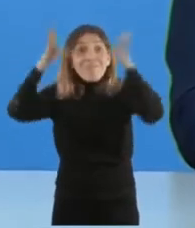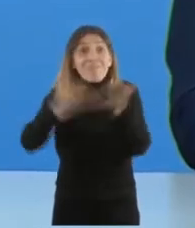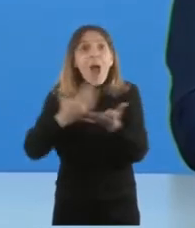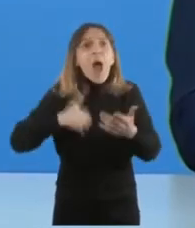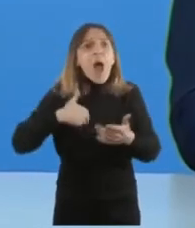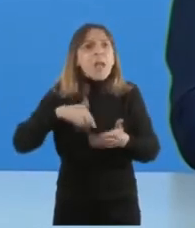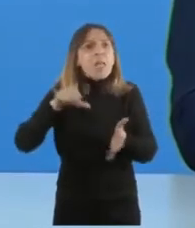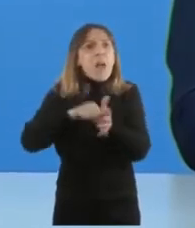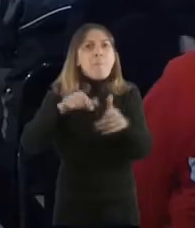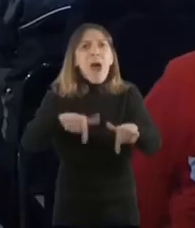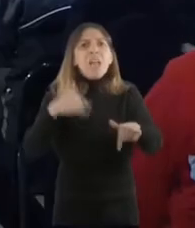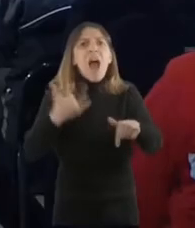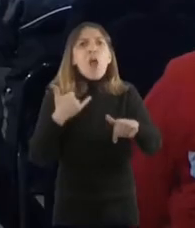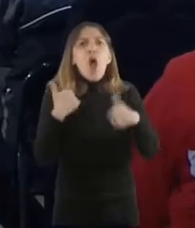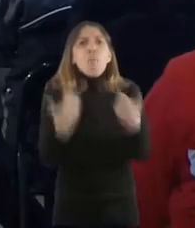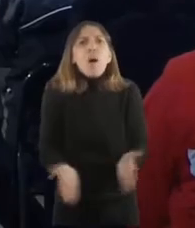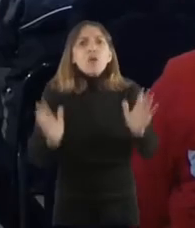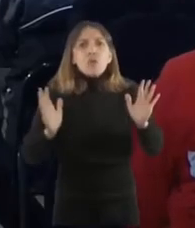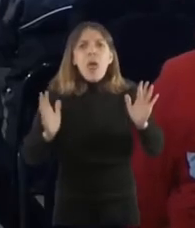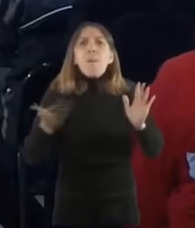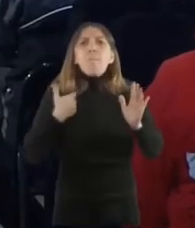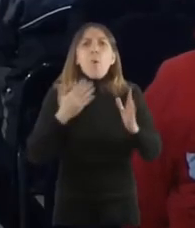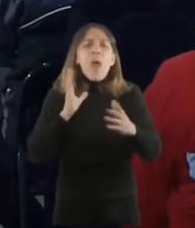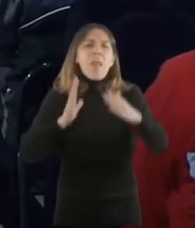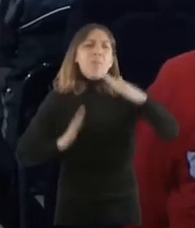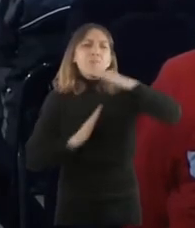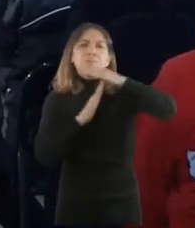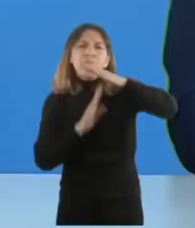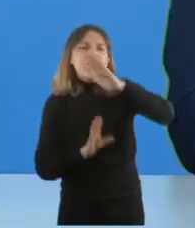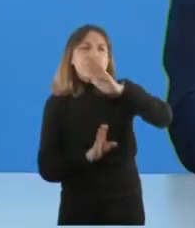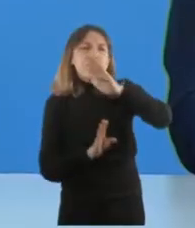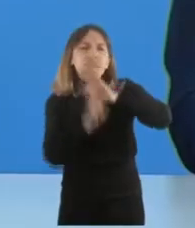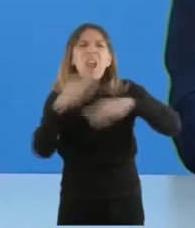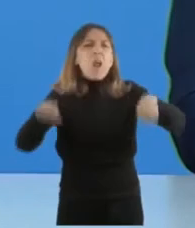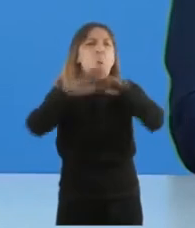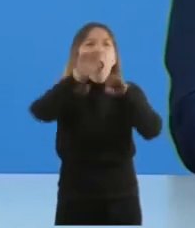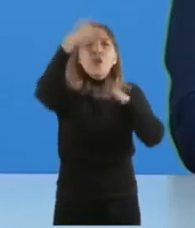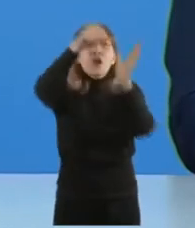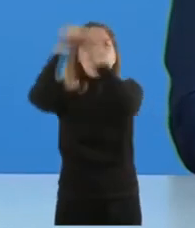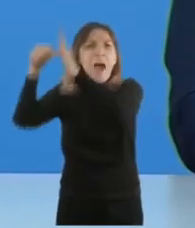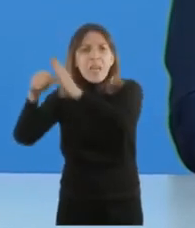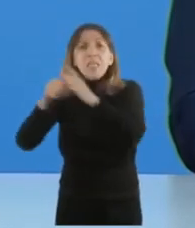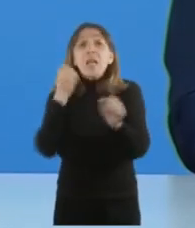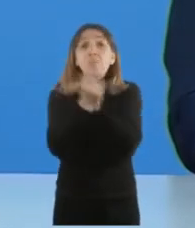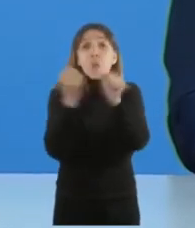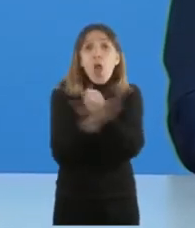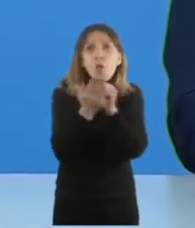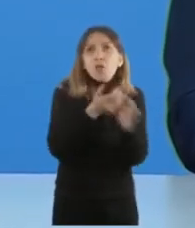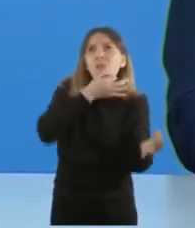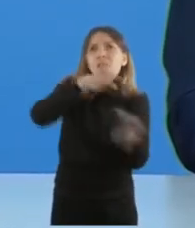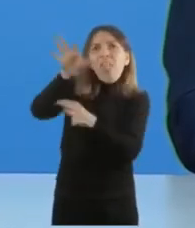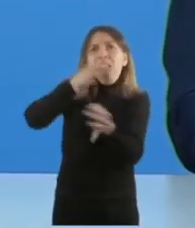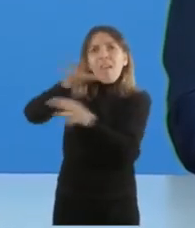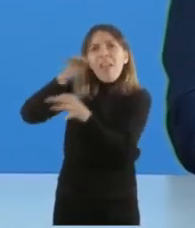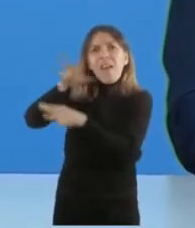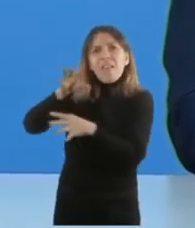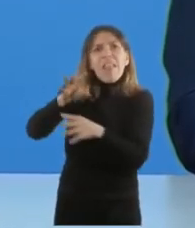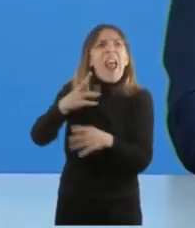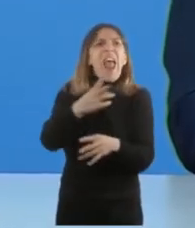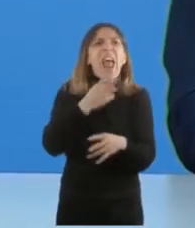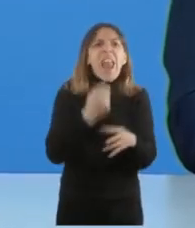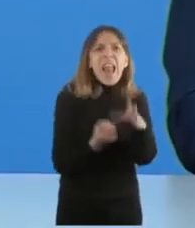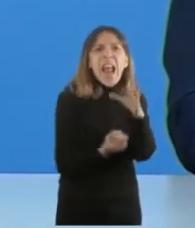oportunidad de ocupar un lugar central, sacar nuestra producción al mundo, vender nuestra energía,